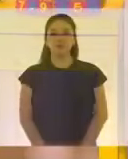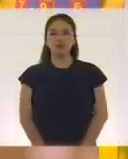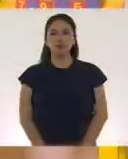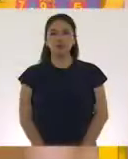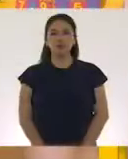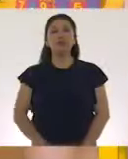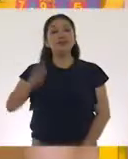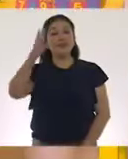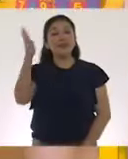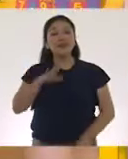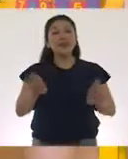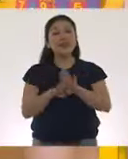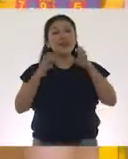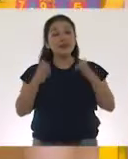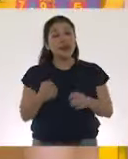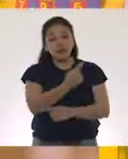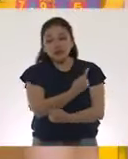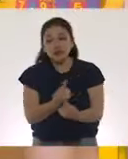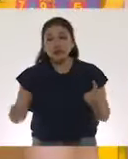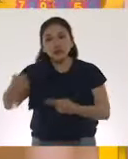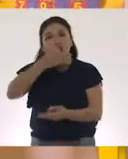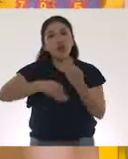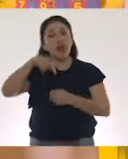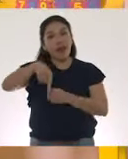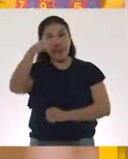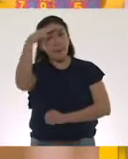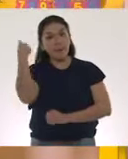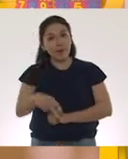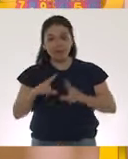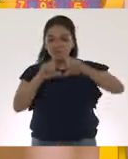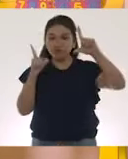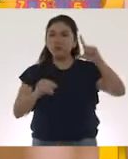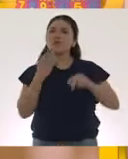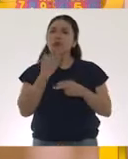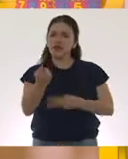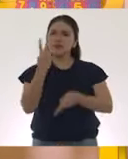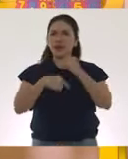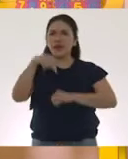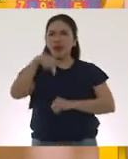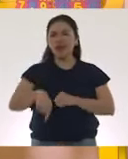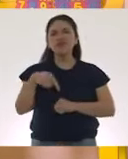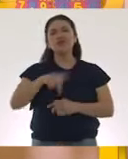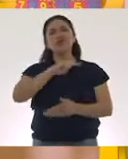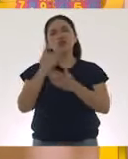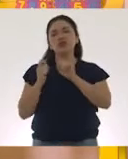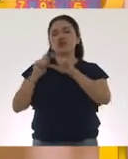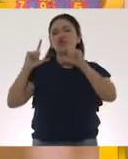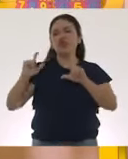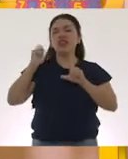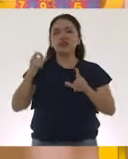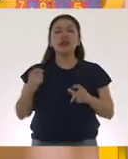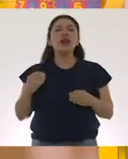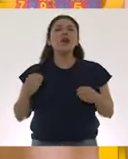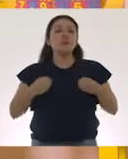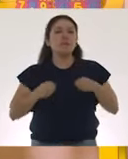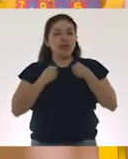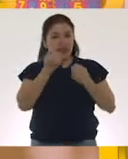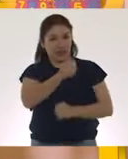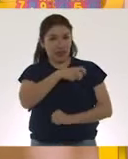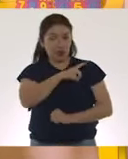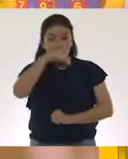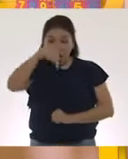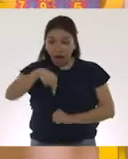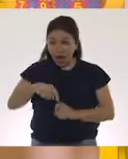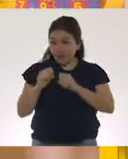Hola, ¿cómo están todos los niños y niñas de México? Bienvenidos a este, su programa, Vida Saludable. En este